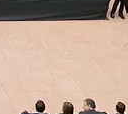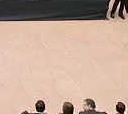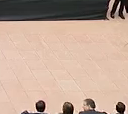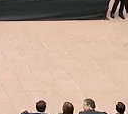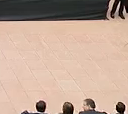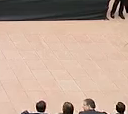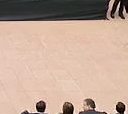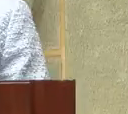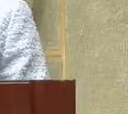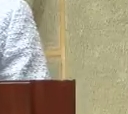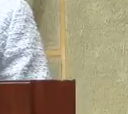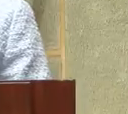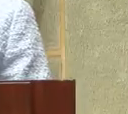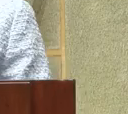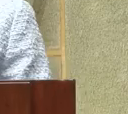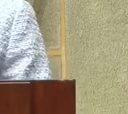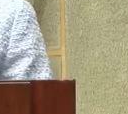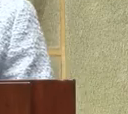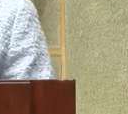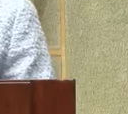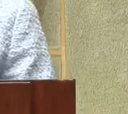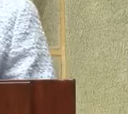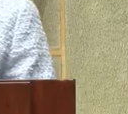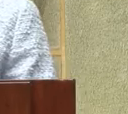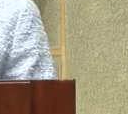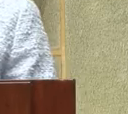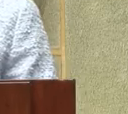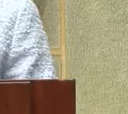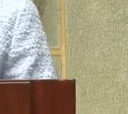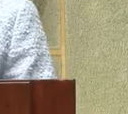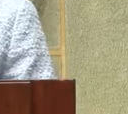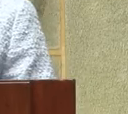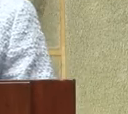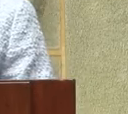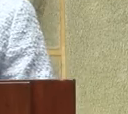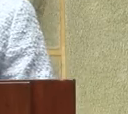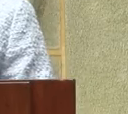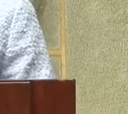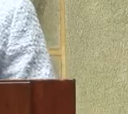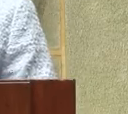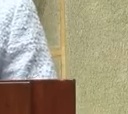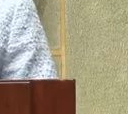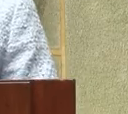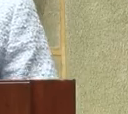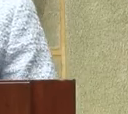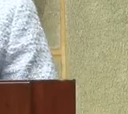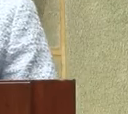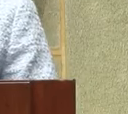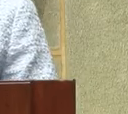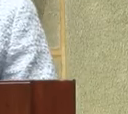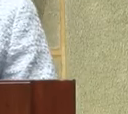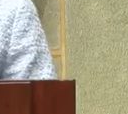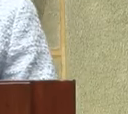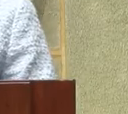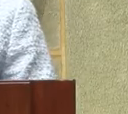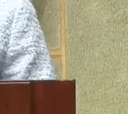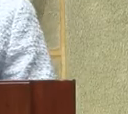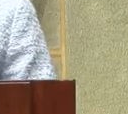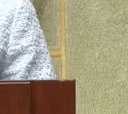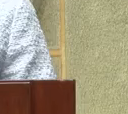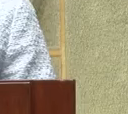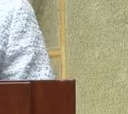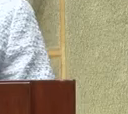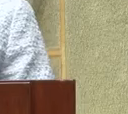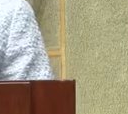A las ministras y ministros, secretarias y secretarios, miembros de la comunidad internacional,